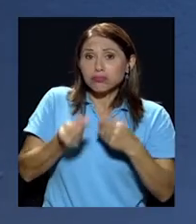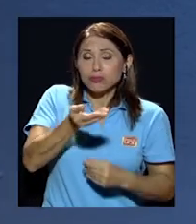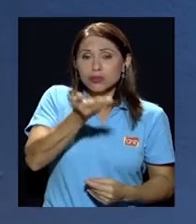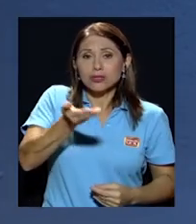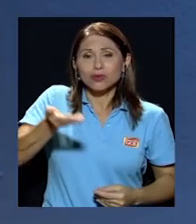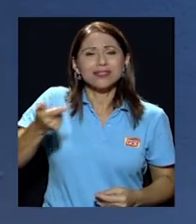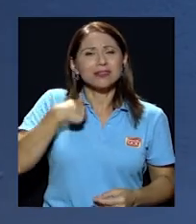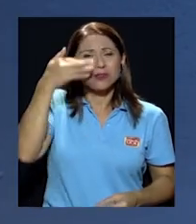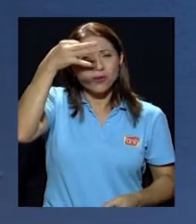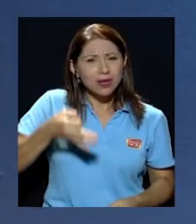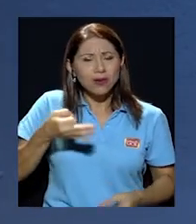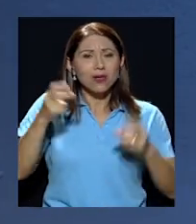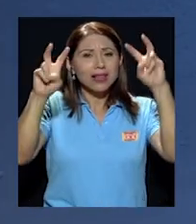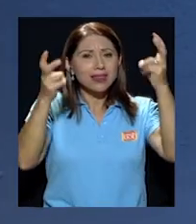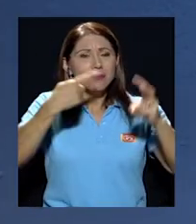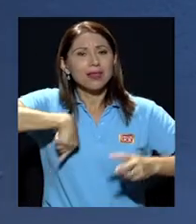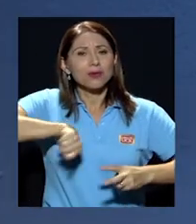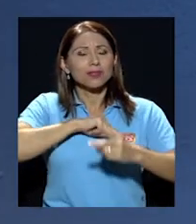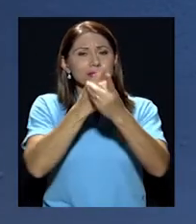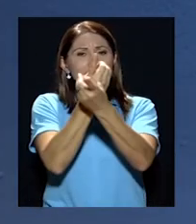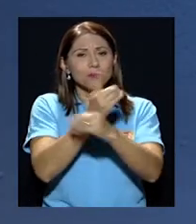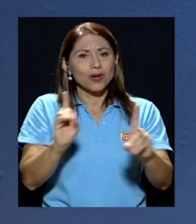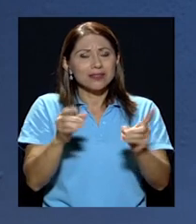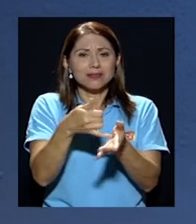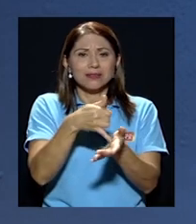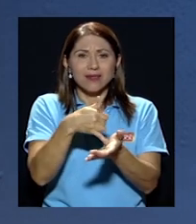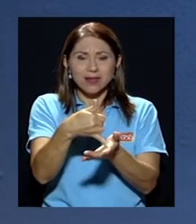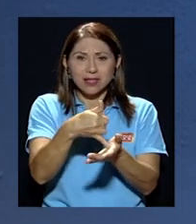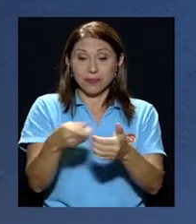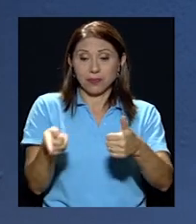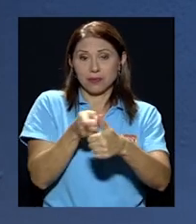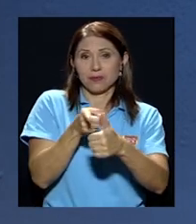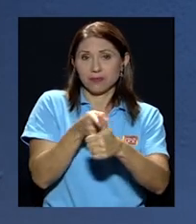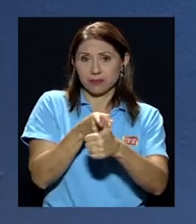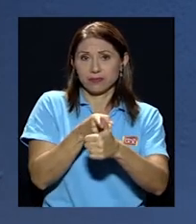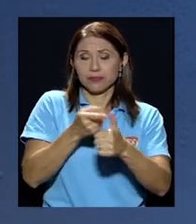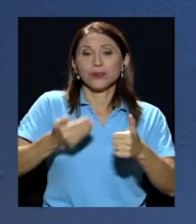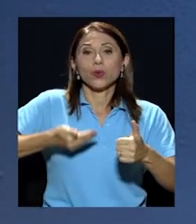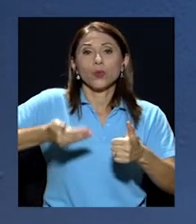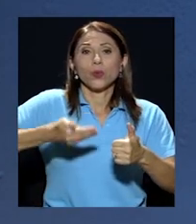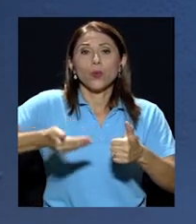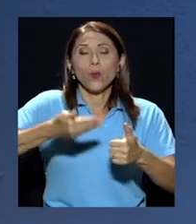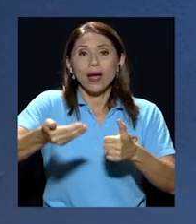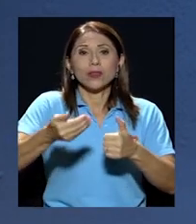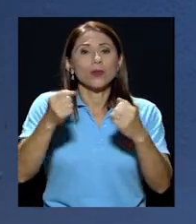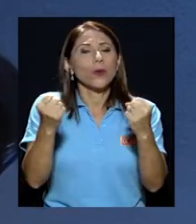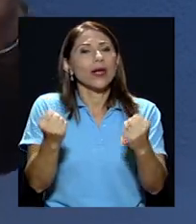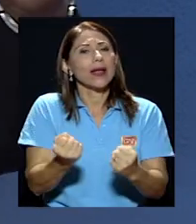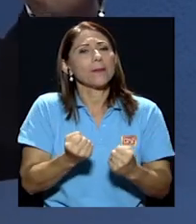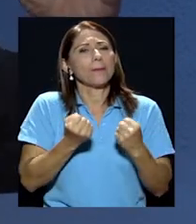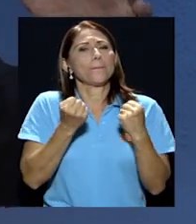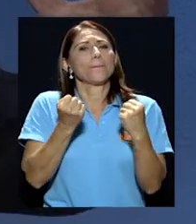el tema de nuestra democracia se debilita. Primero, cuando el poder de la intermediación